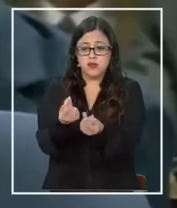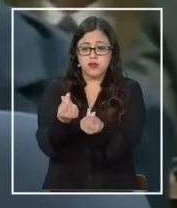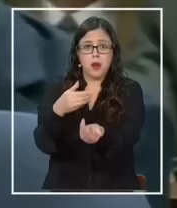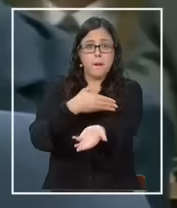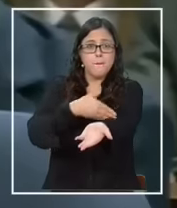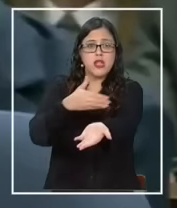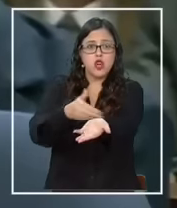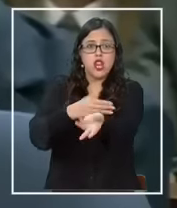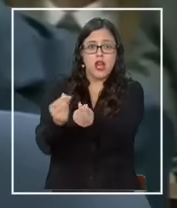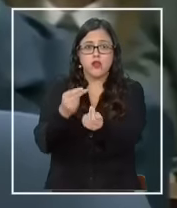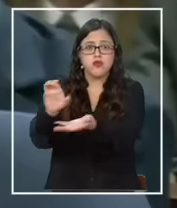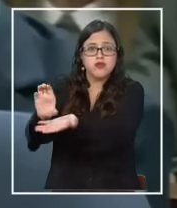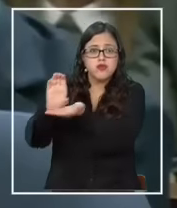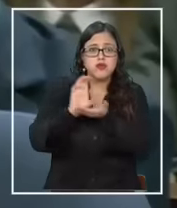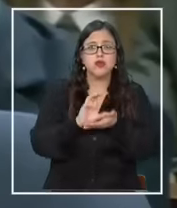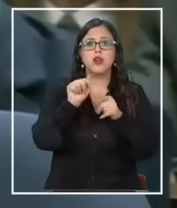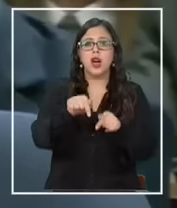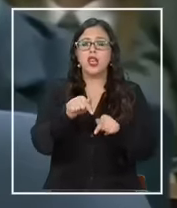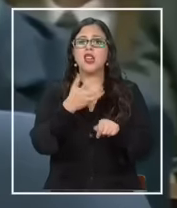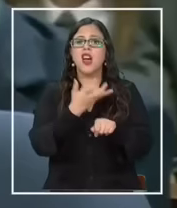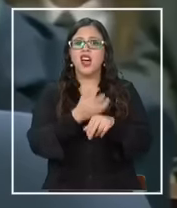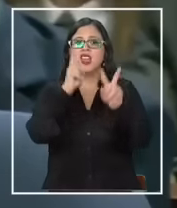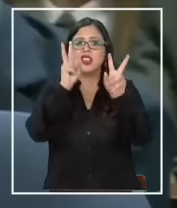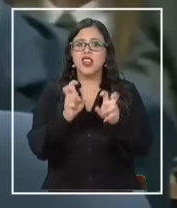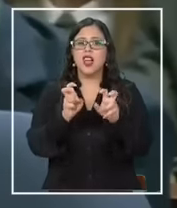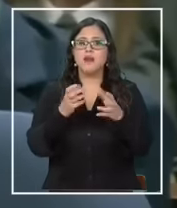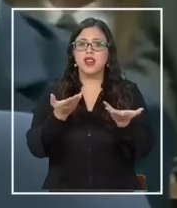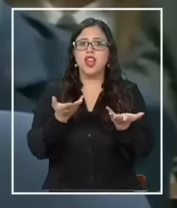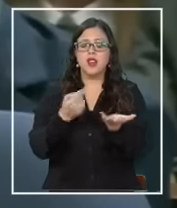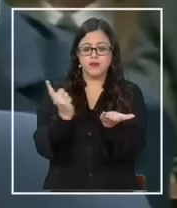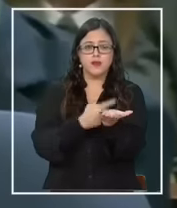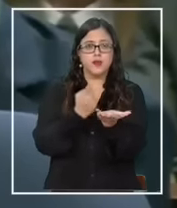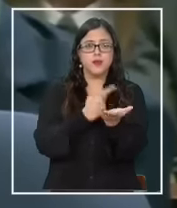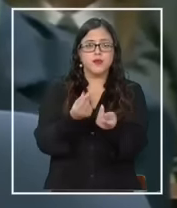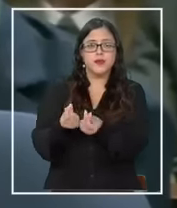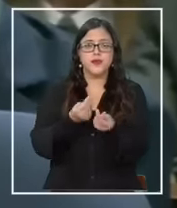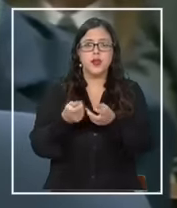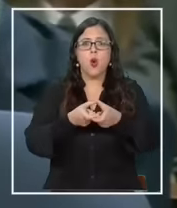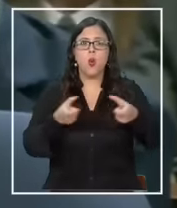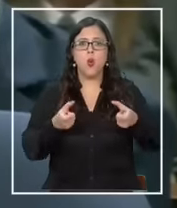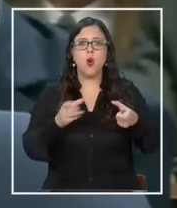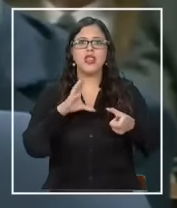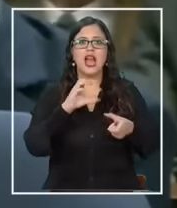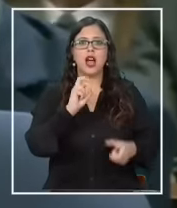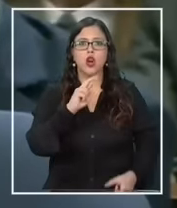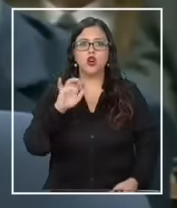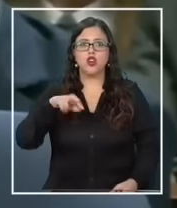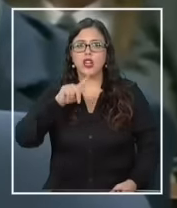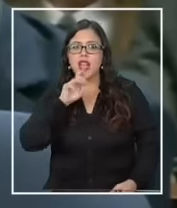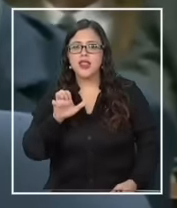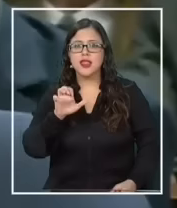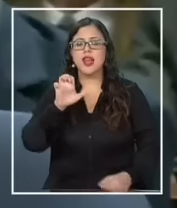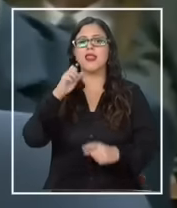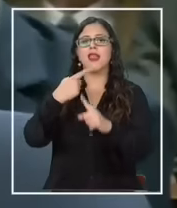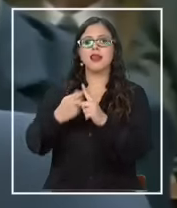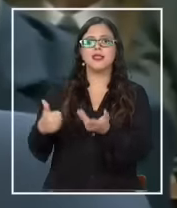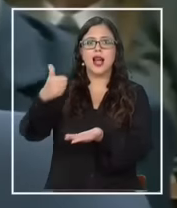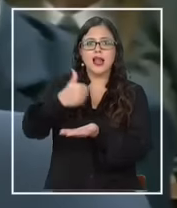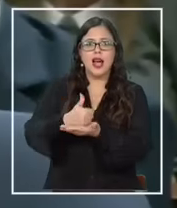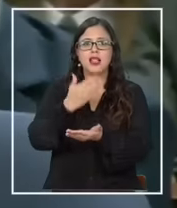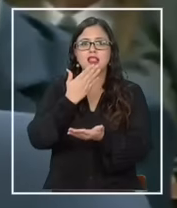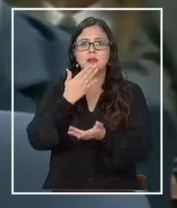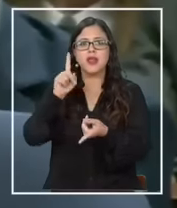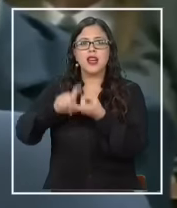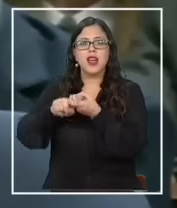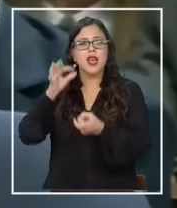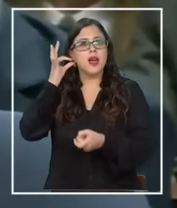su patrimonio. Se ha detectado la existencia de operaciones en efectivo, abonadas en las cuentas corrientes del imputado Raúl Torrealba y su cónyuge